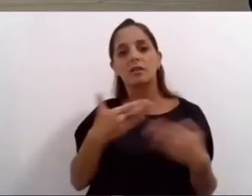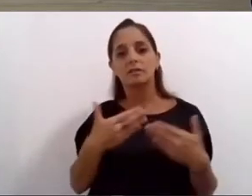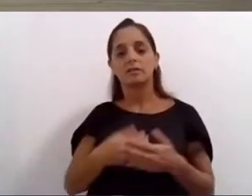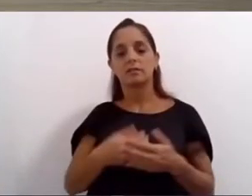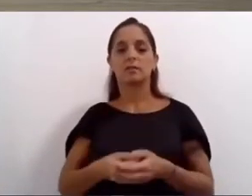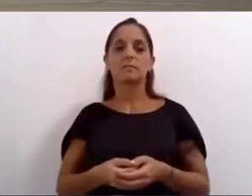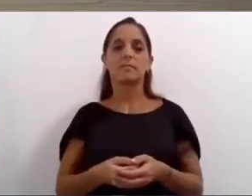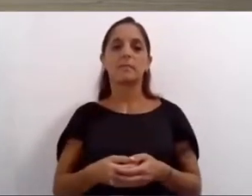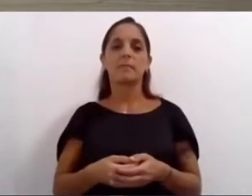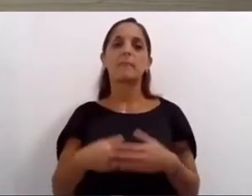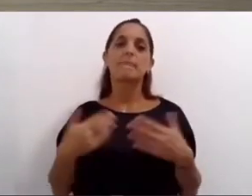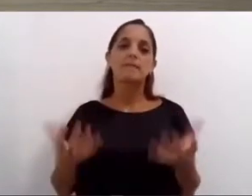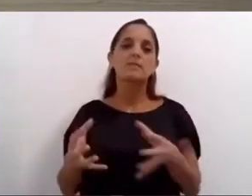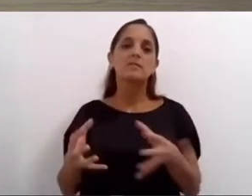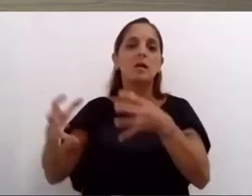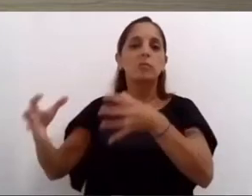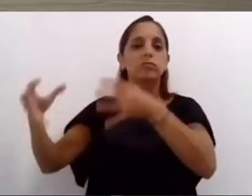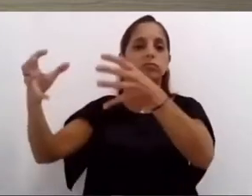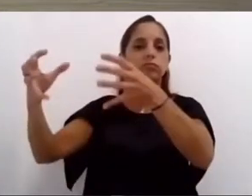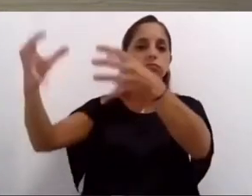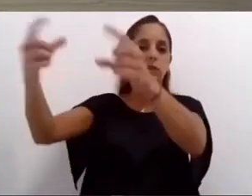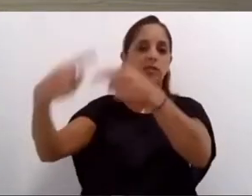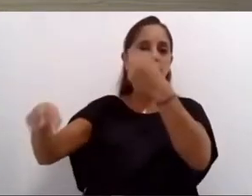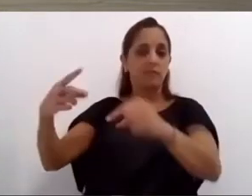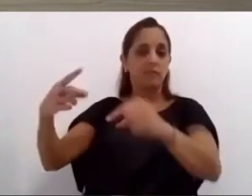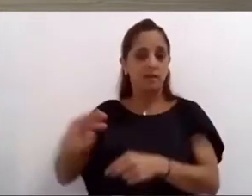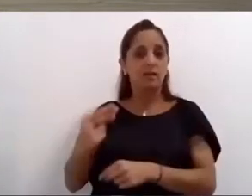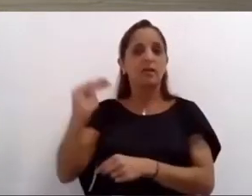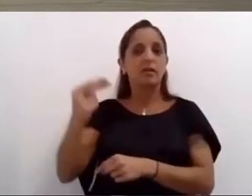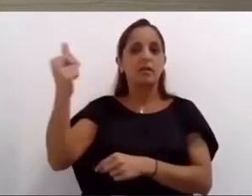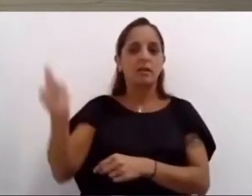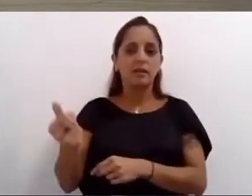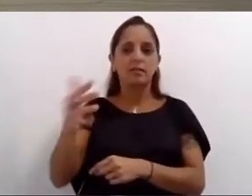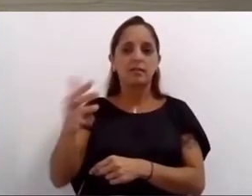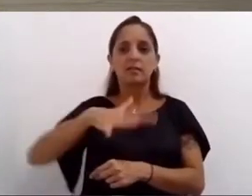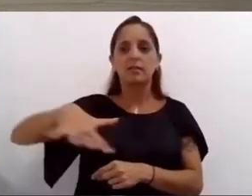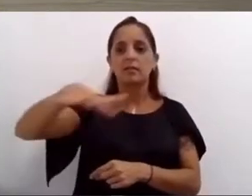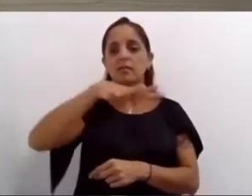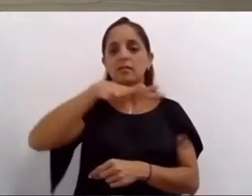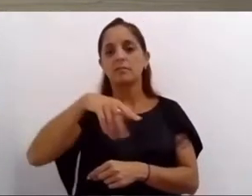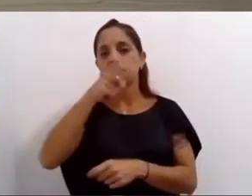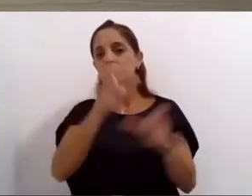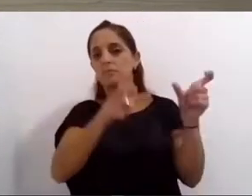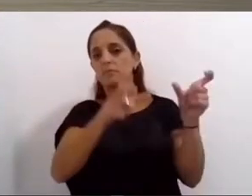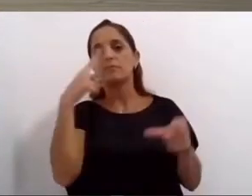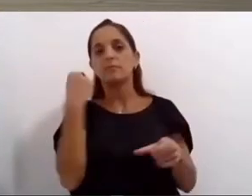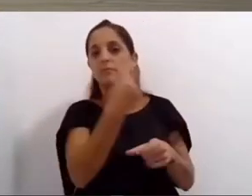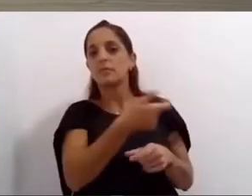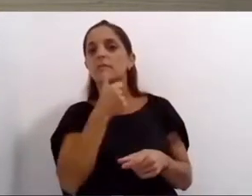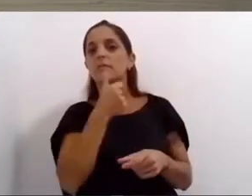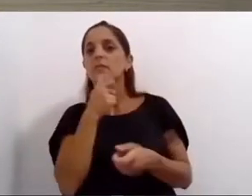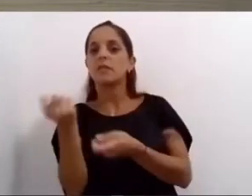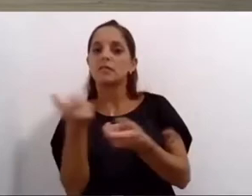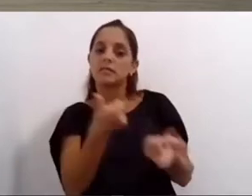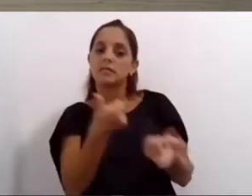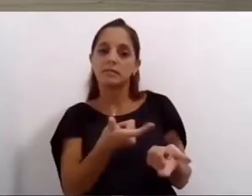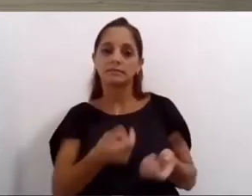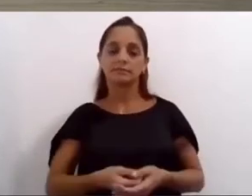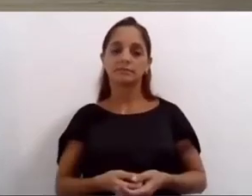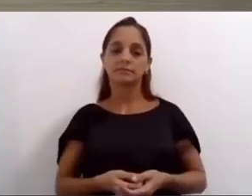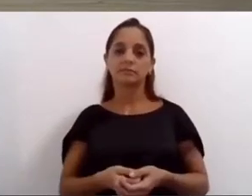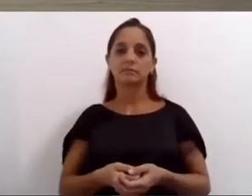una inversión comprando cubas para poder abastecer el servicio de esos tanques comunitarios donde el agua aún no llega